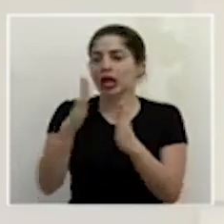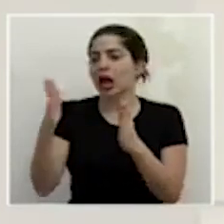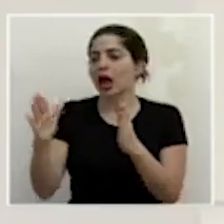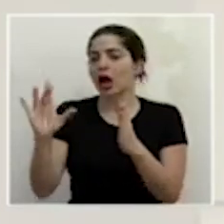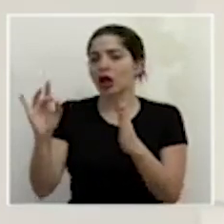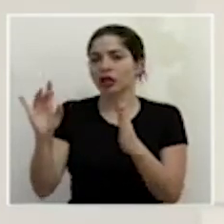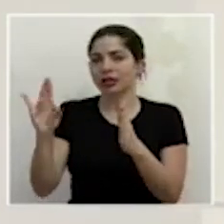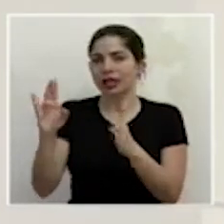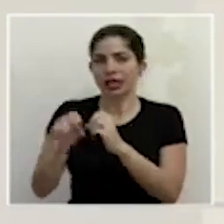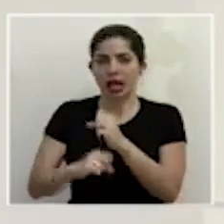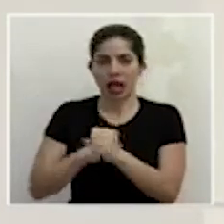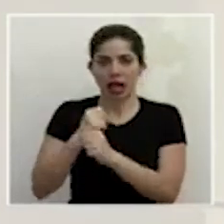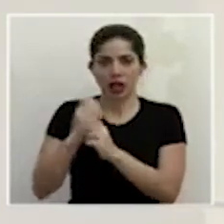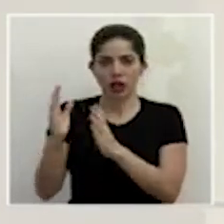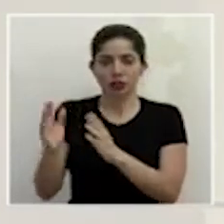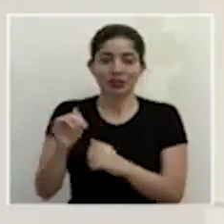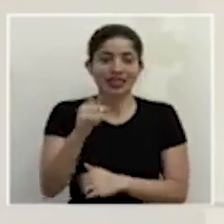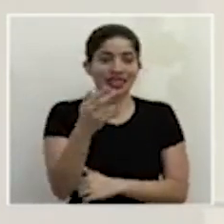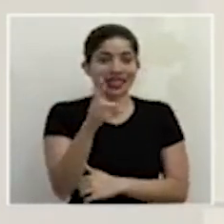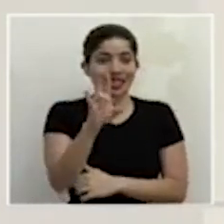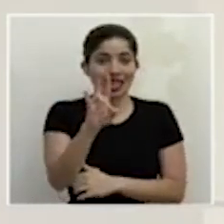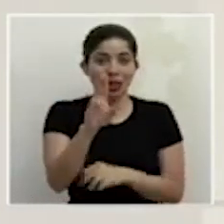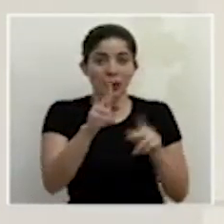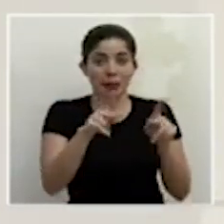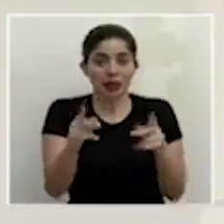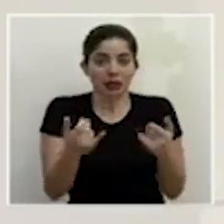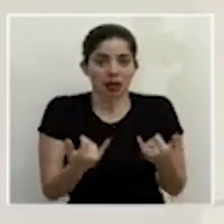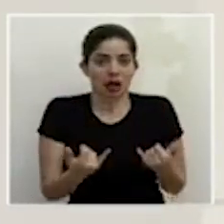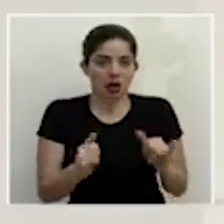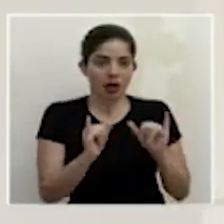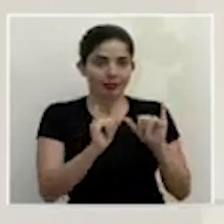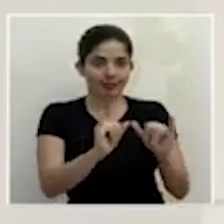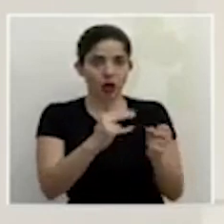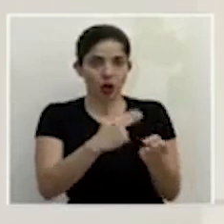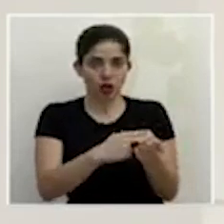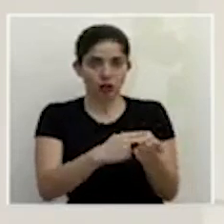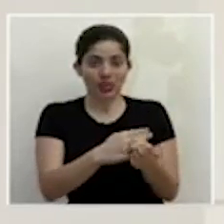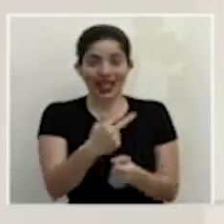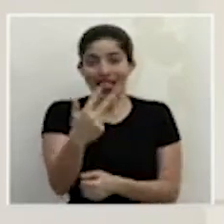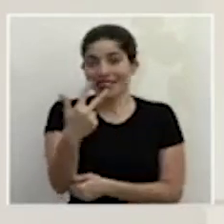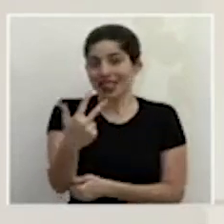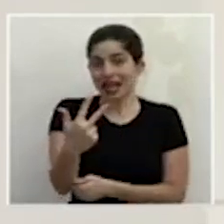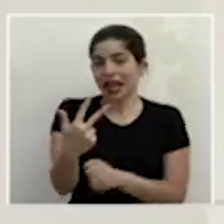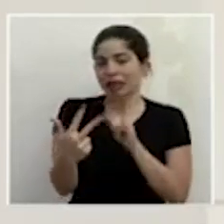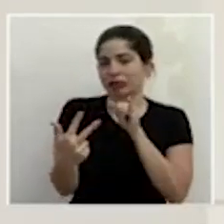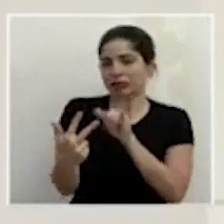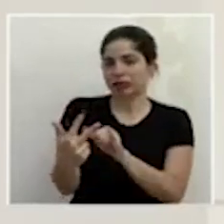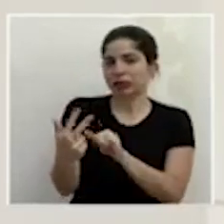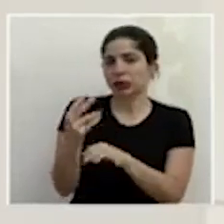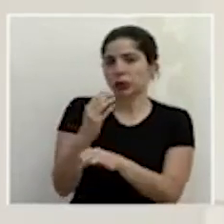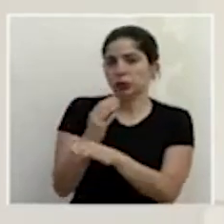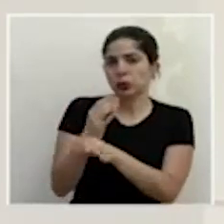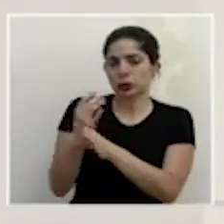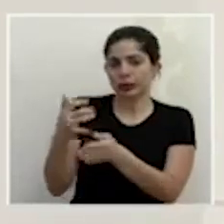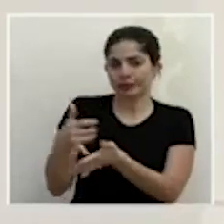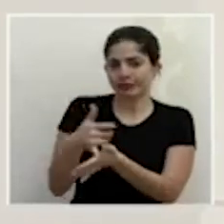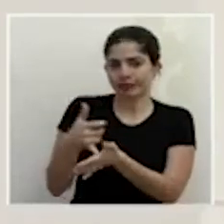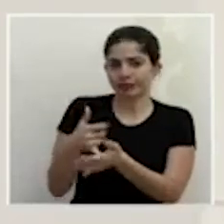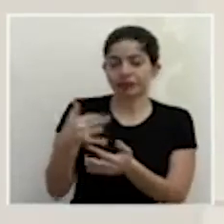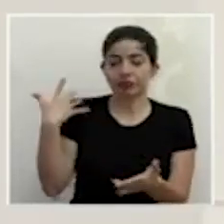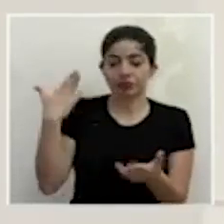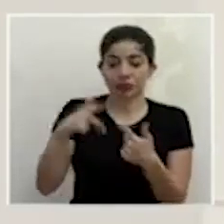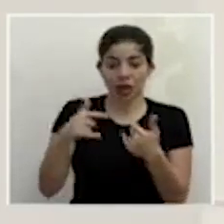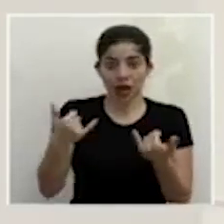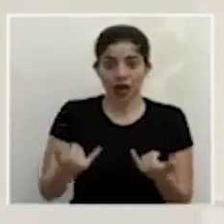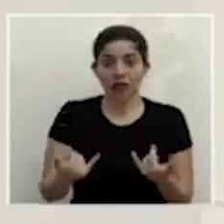años. 17 personas se encuentran hospitalizadas, 3 de ellas se encuentran en cuidados intensivos. Al día de